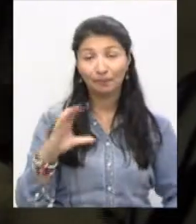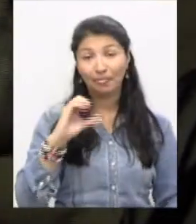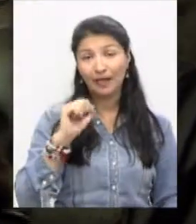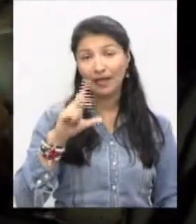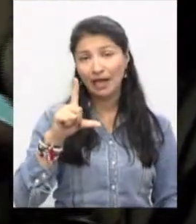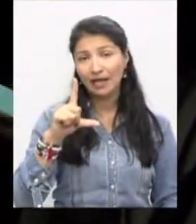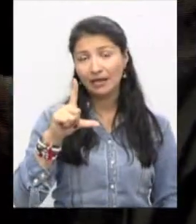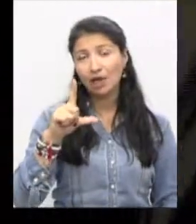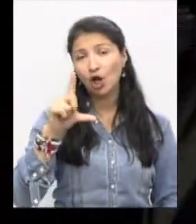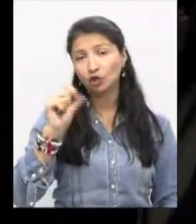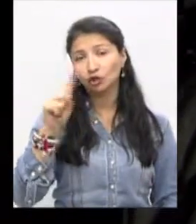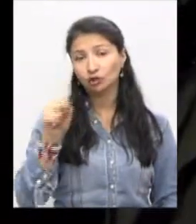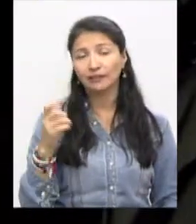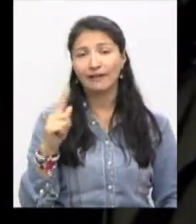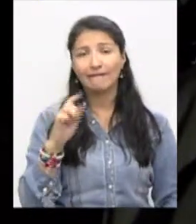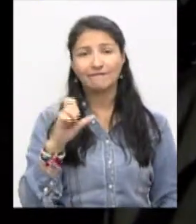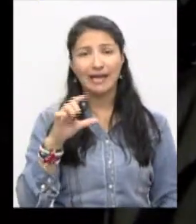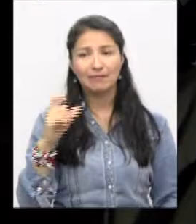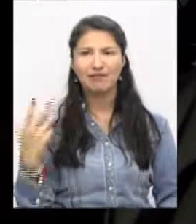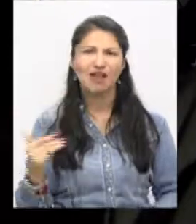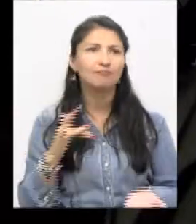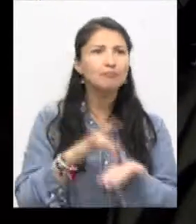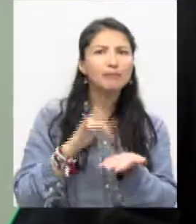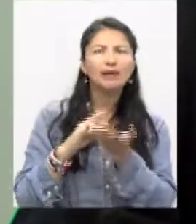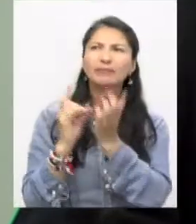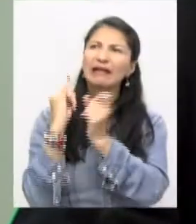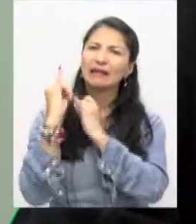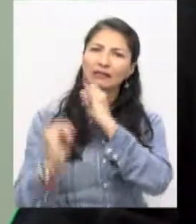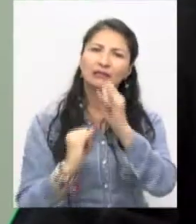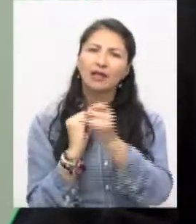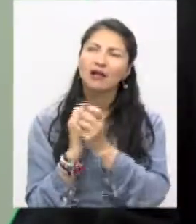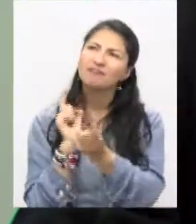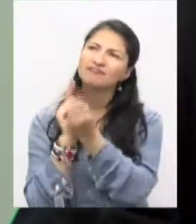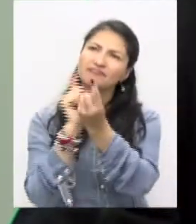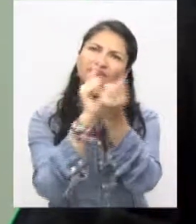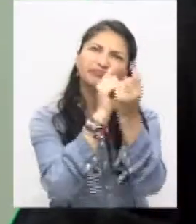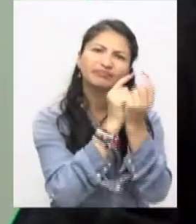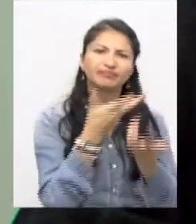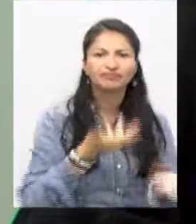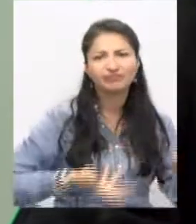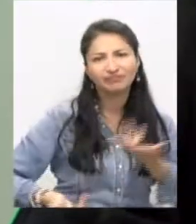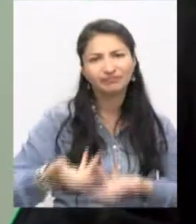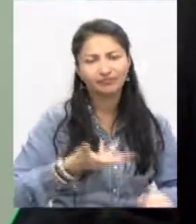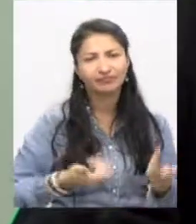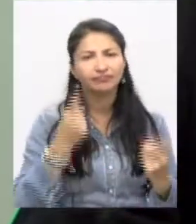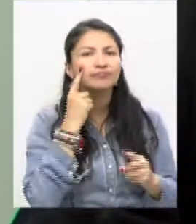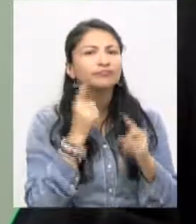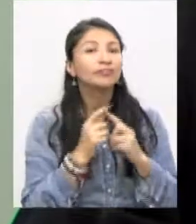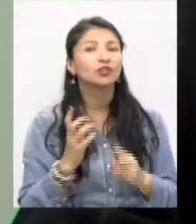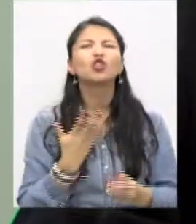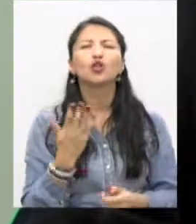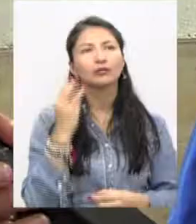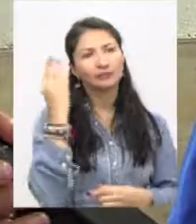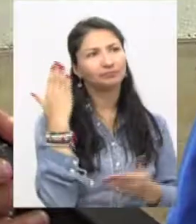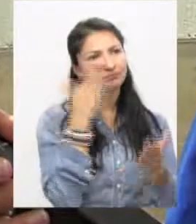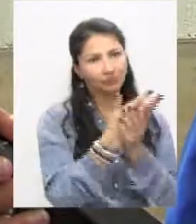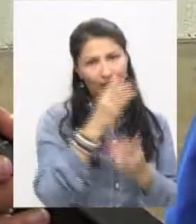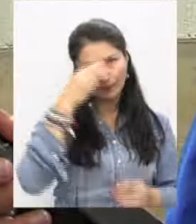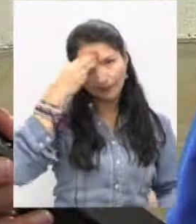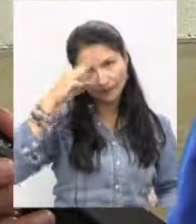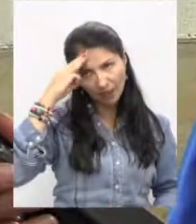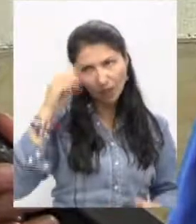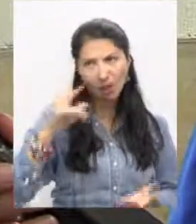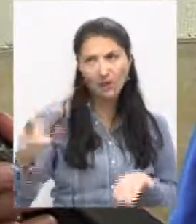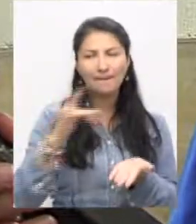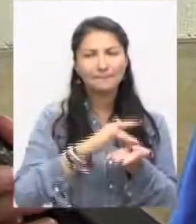Carlos Felipe Córdoba Larrarte cumplió sus primeros compromisos internacionales en calidad de Contralor General de la República. En